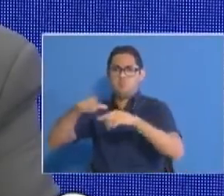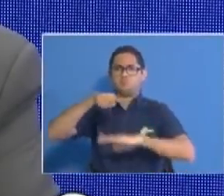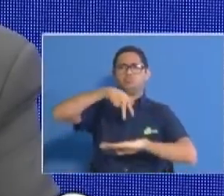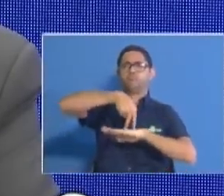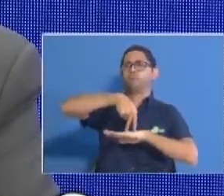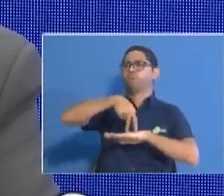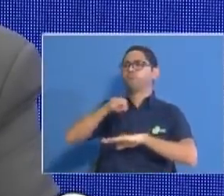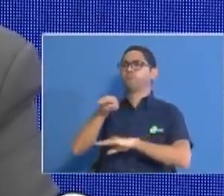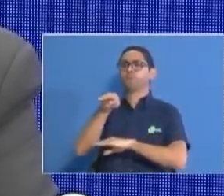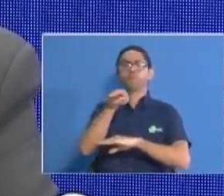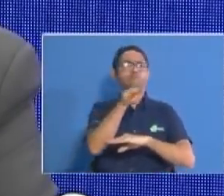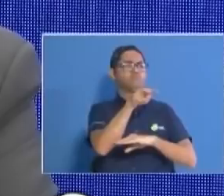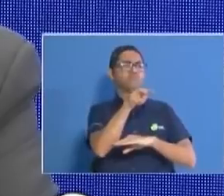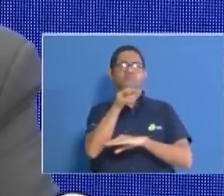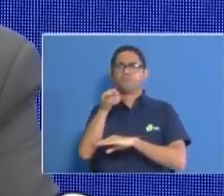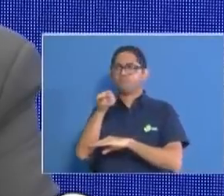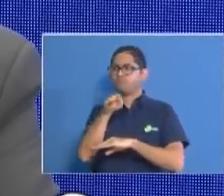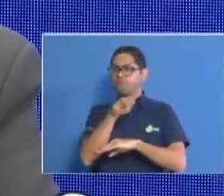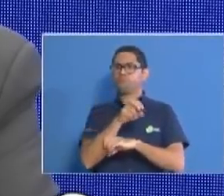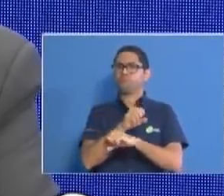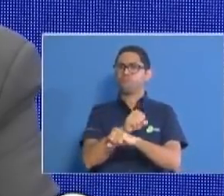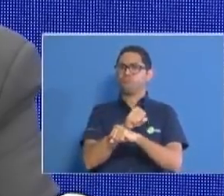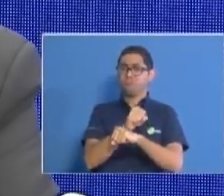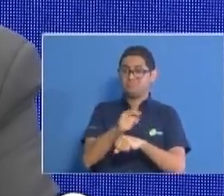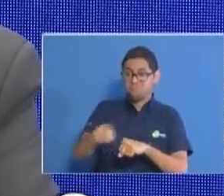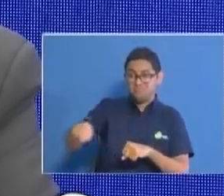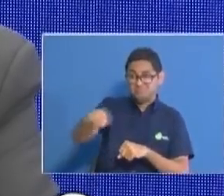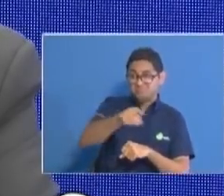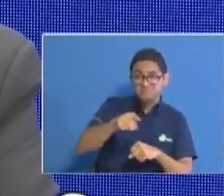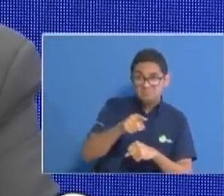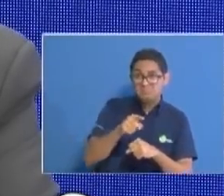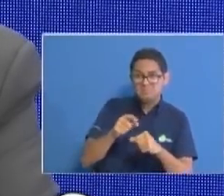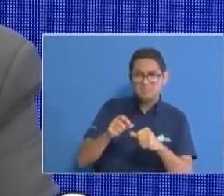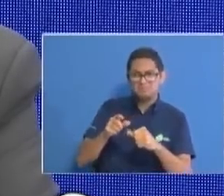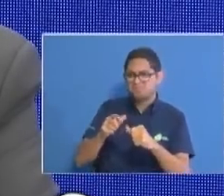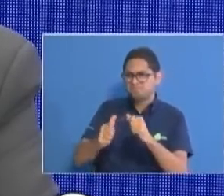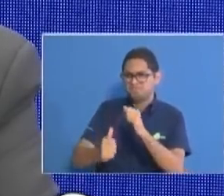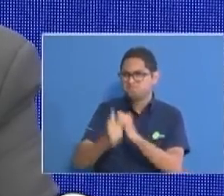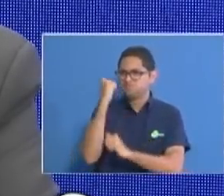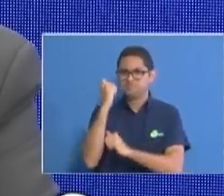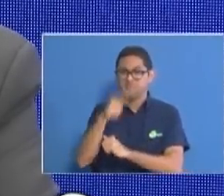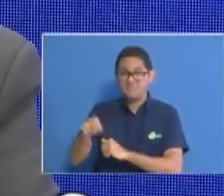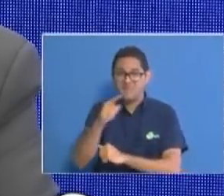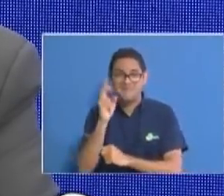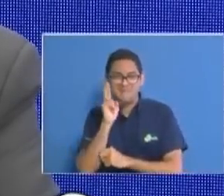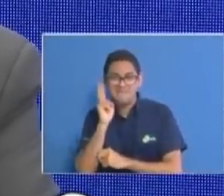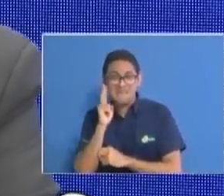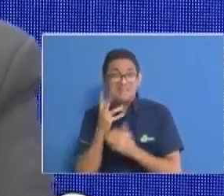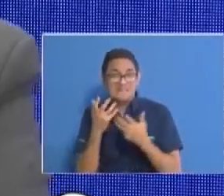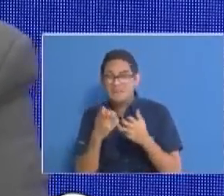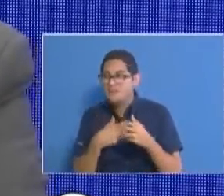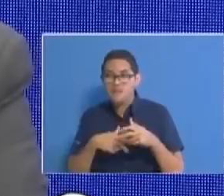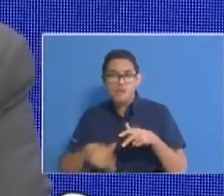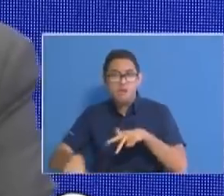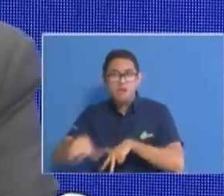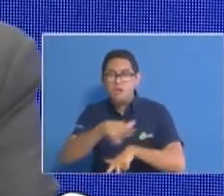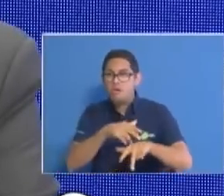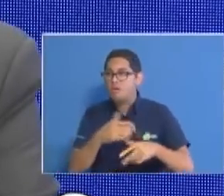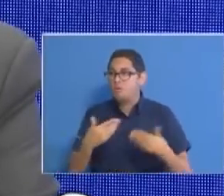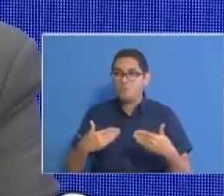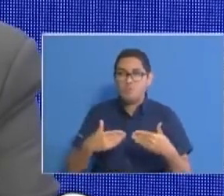territorio nacional para sacar de circulación a quienes intenten utilizar el territorio